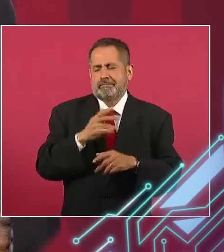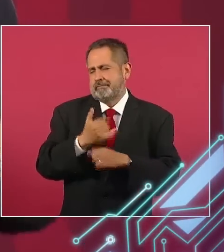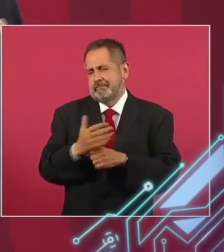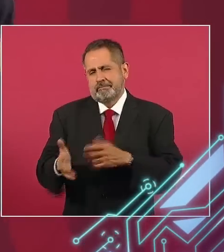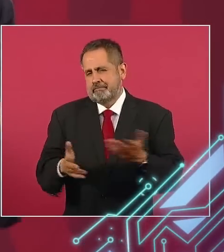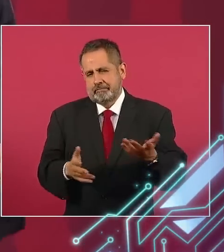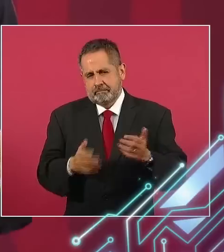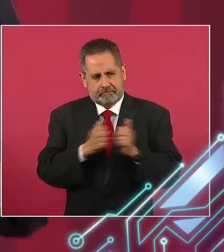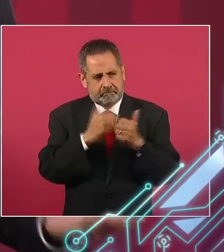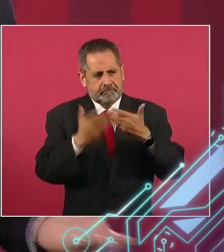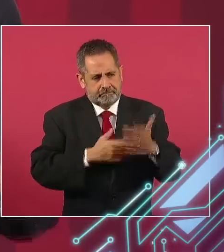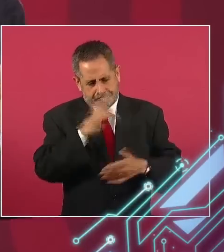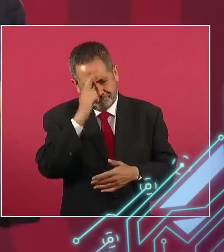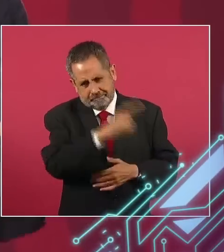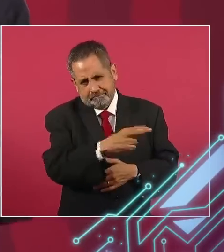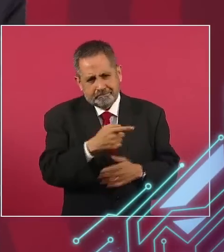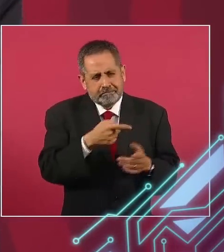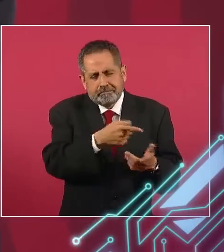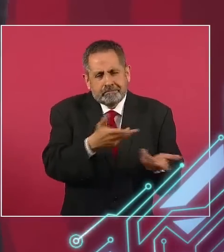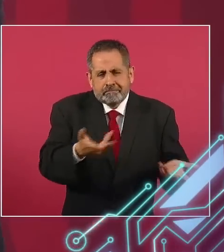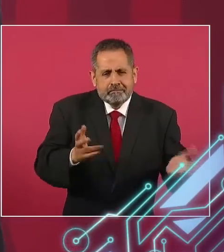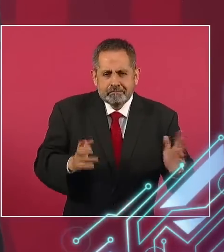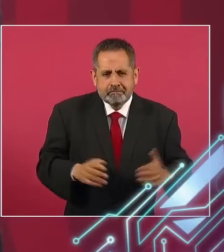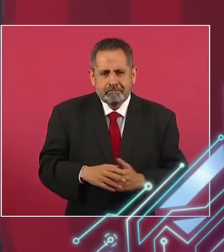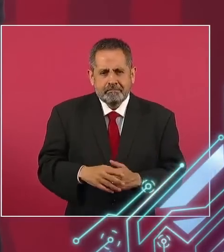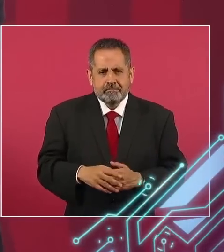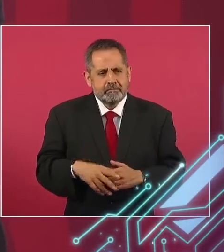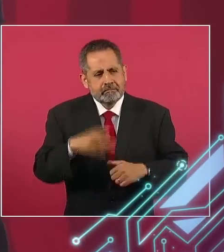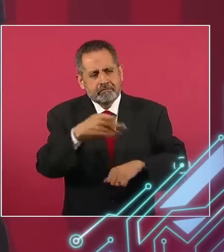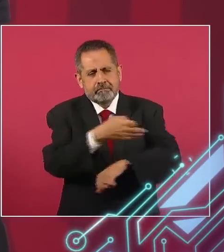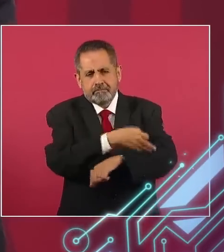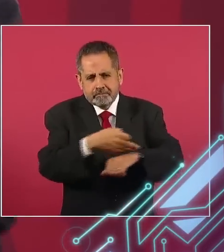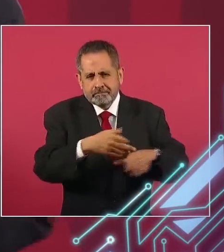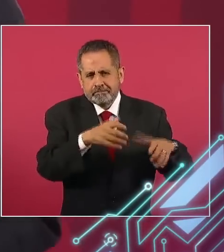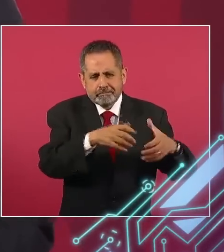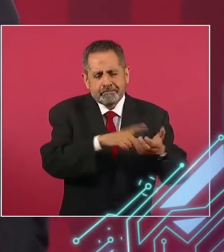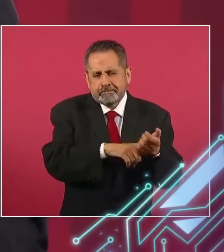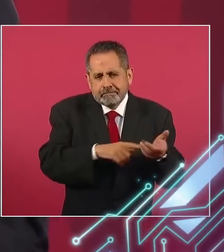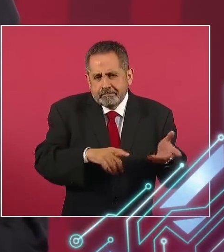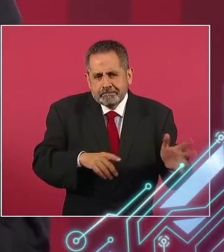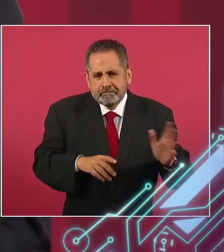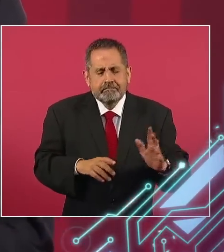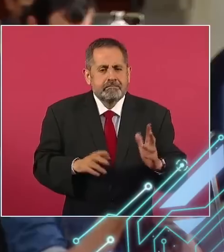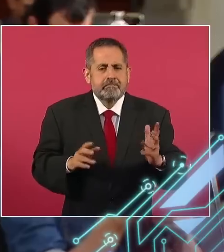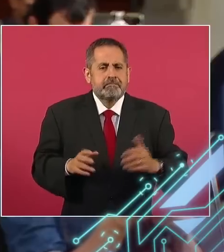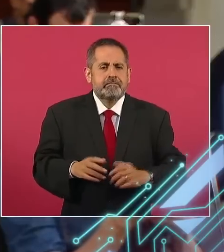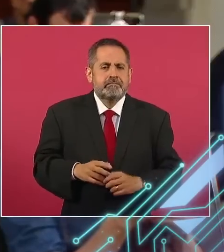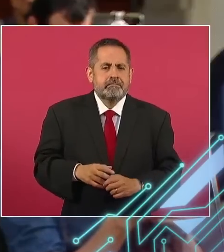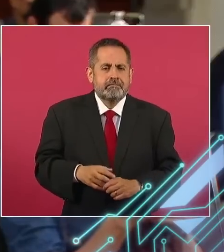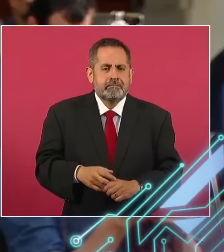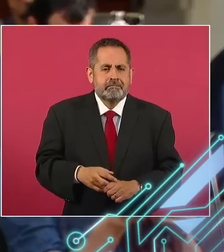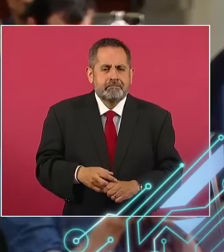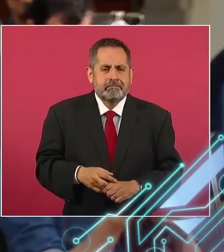Con todo respeto, pues, también, por sus familiares. Porque qué...